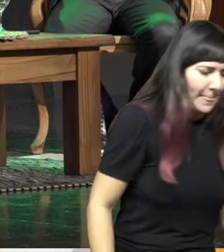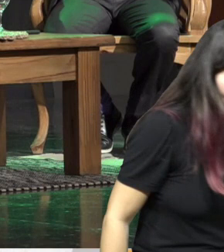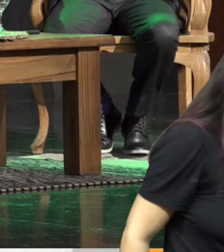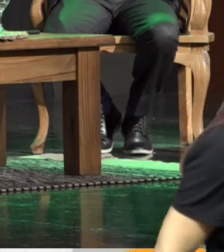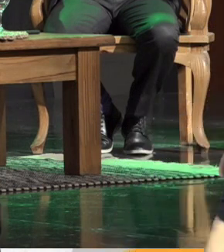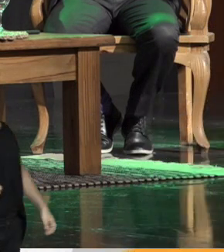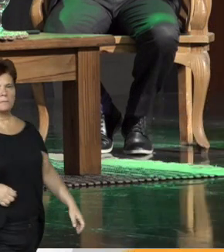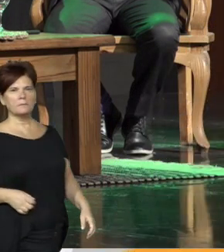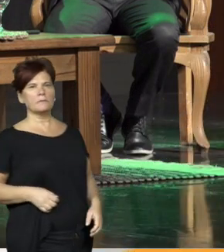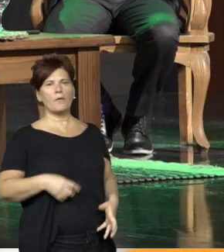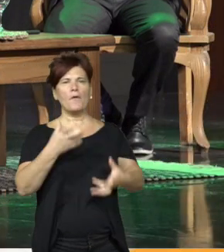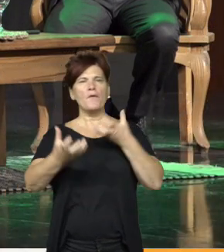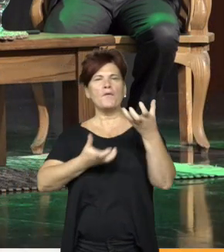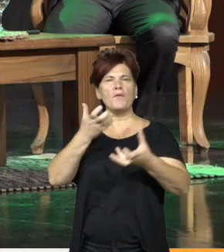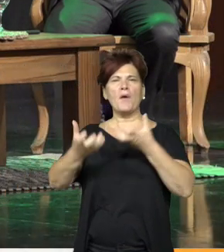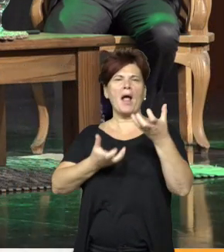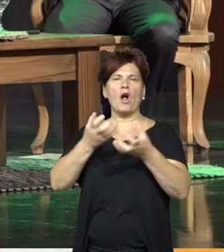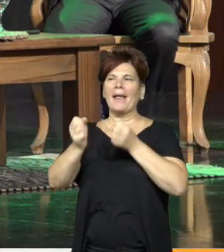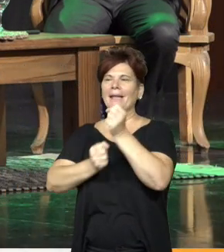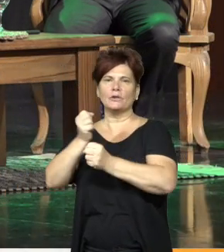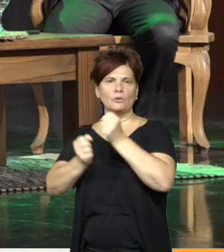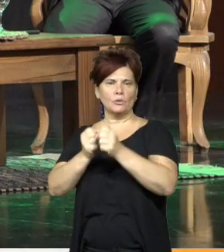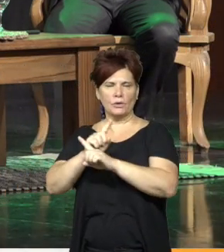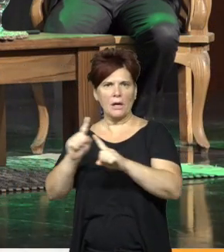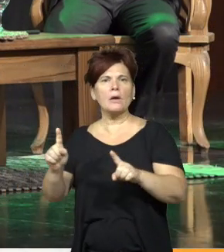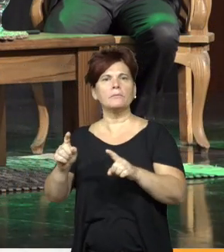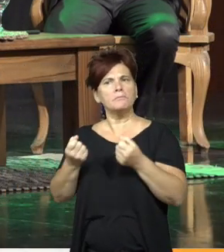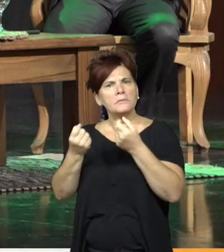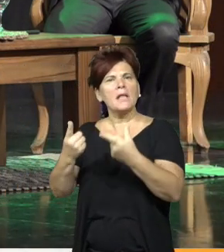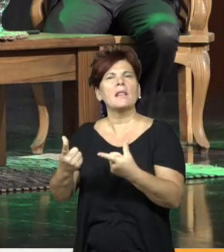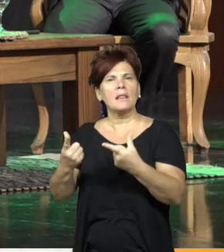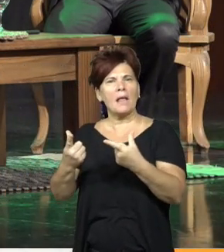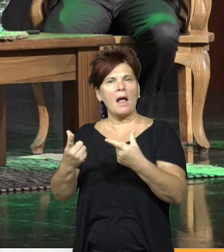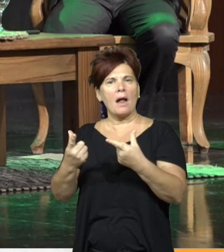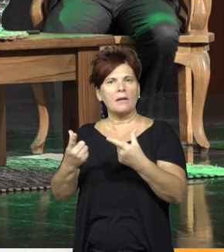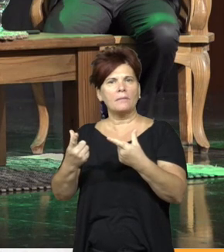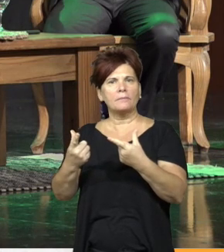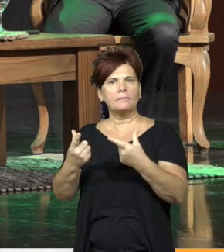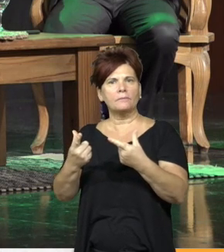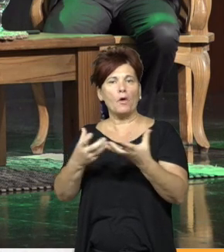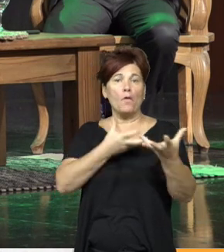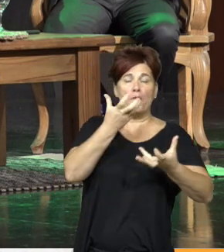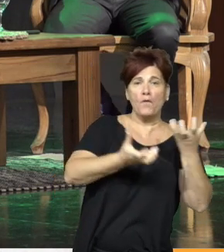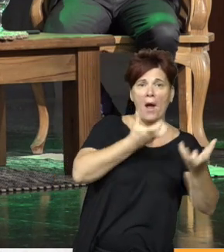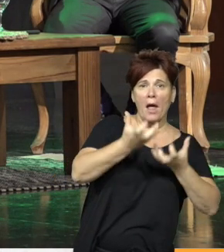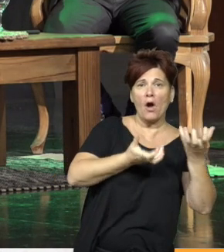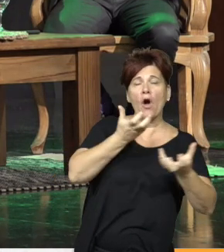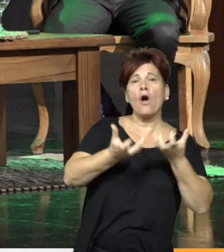de no la industria estableciendo un nexo carnal entre fuego